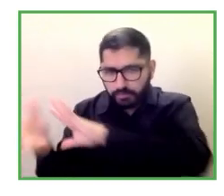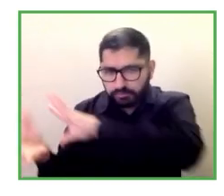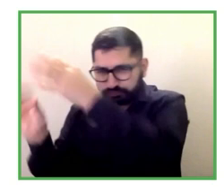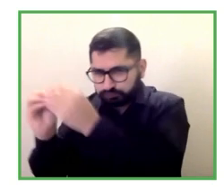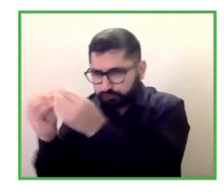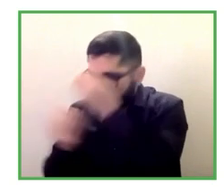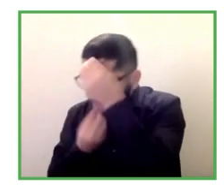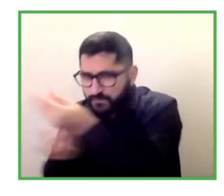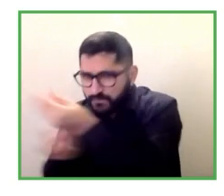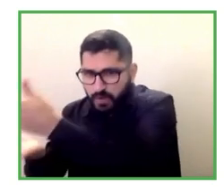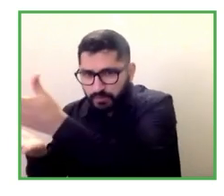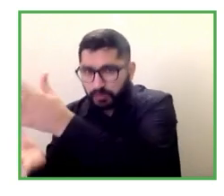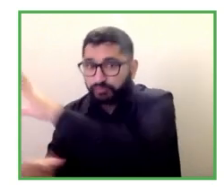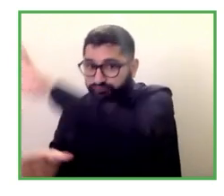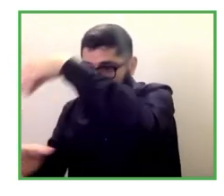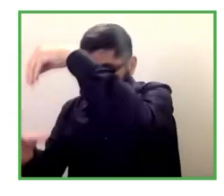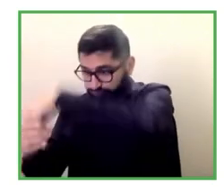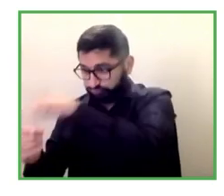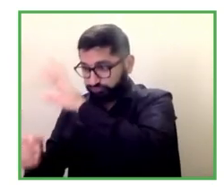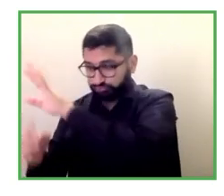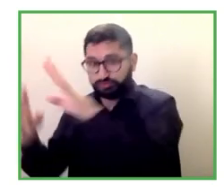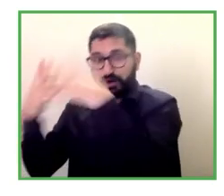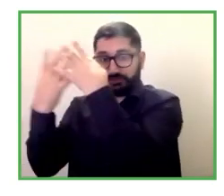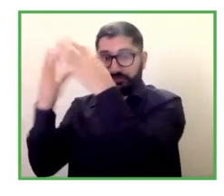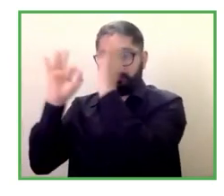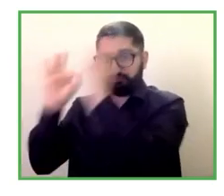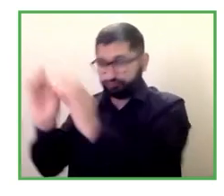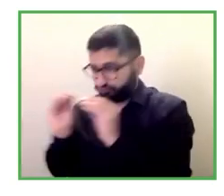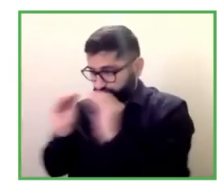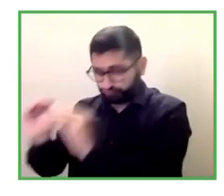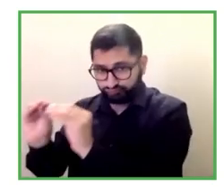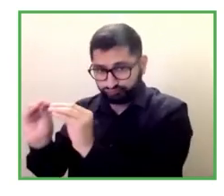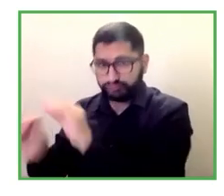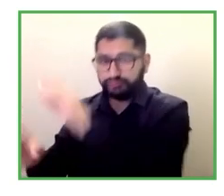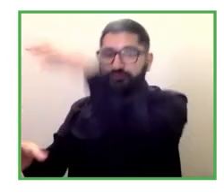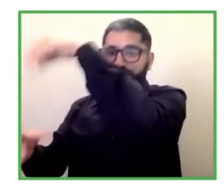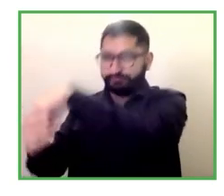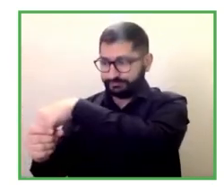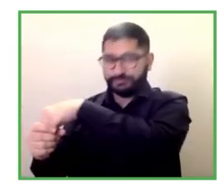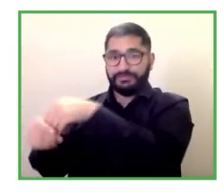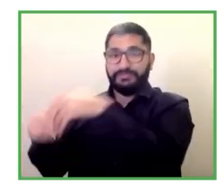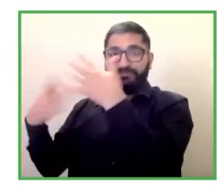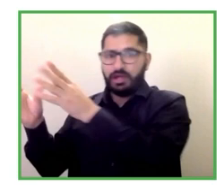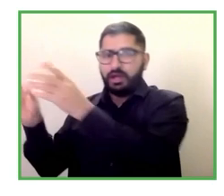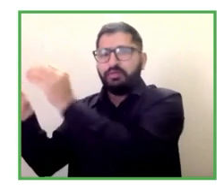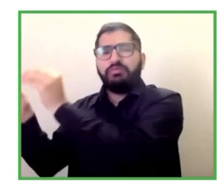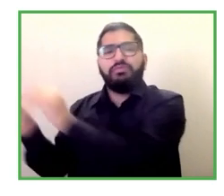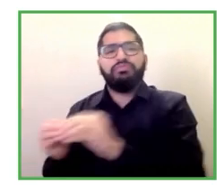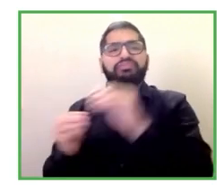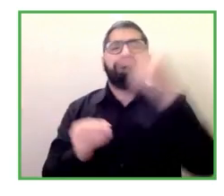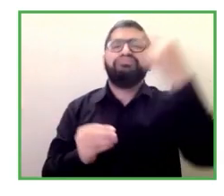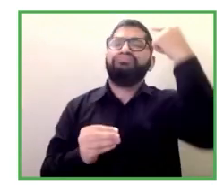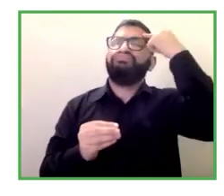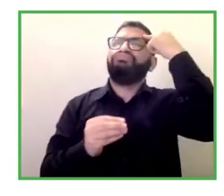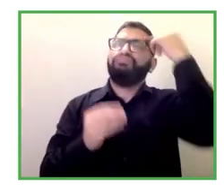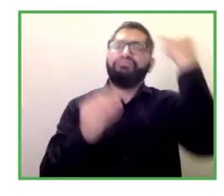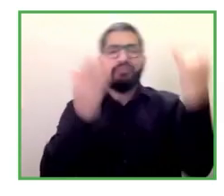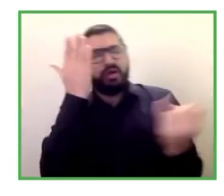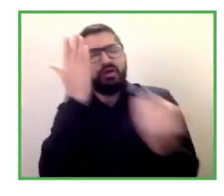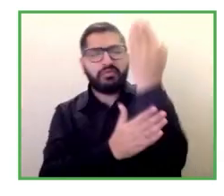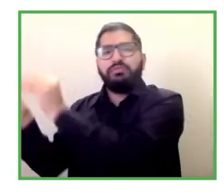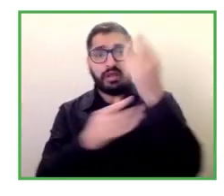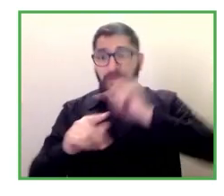paso más que es pues también que tuvieran estas personas la posibilidad de salir del centro penitenciario a